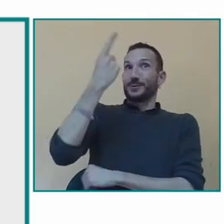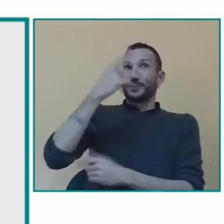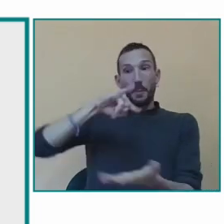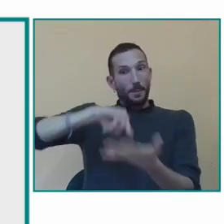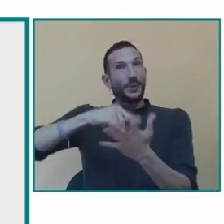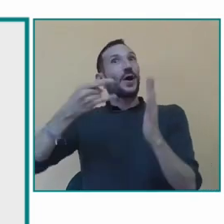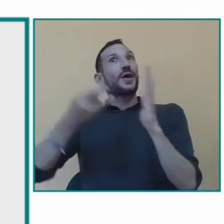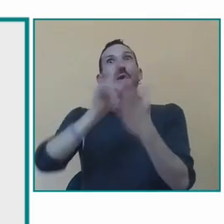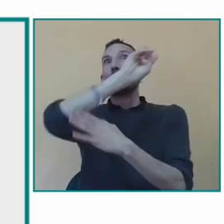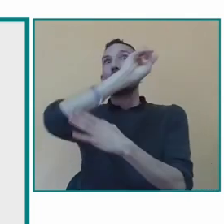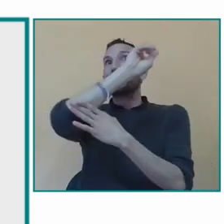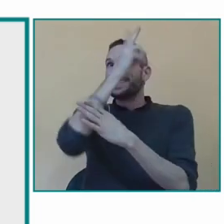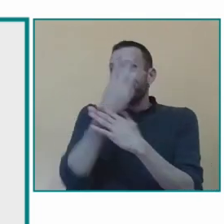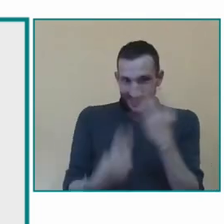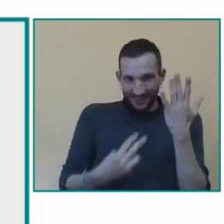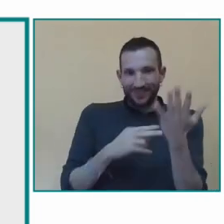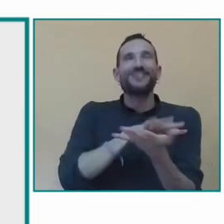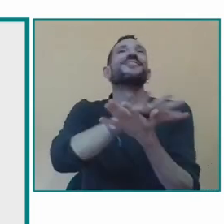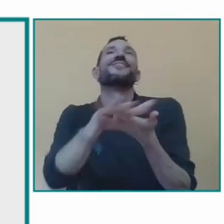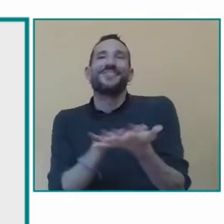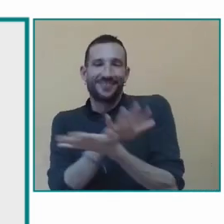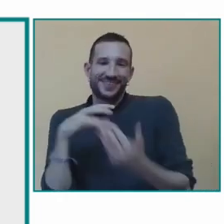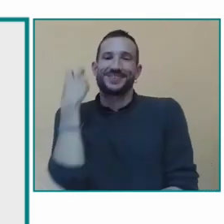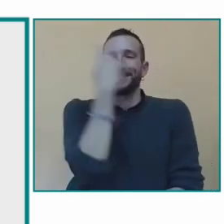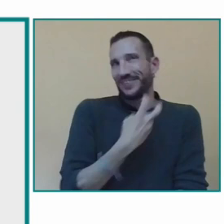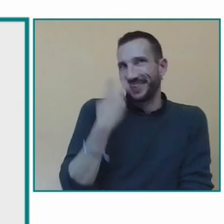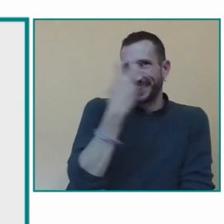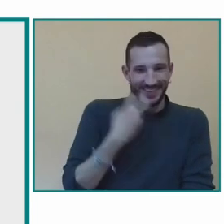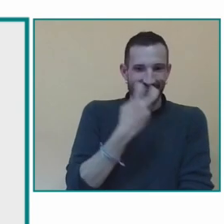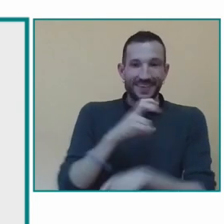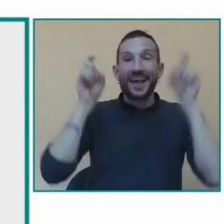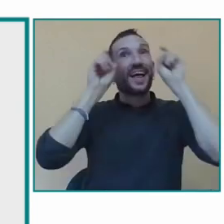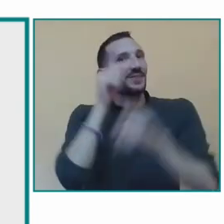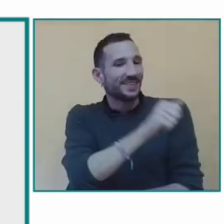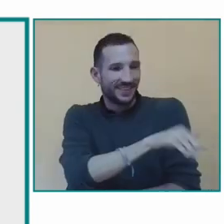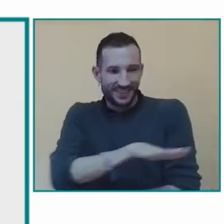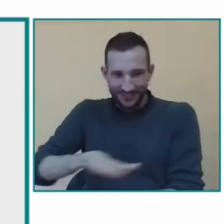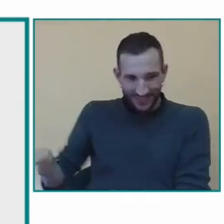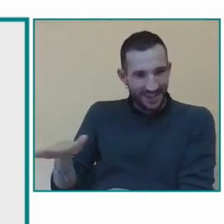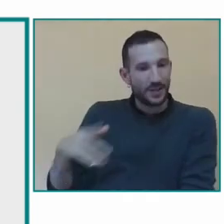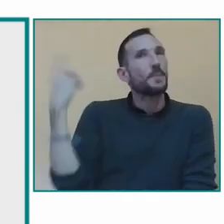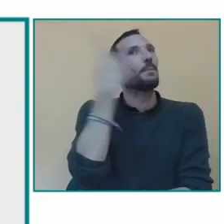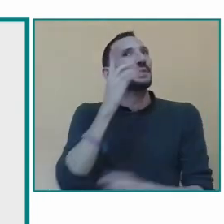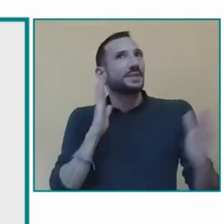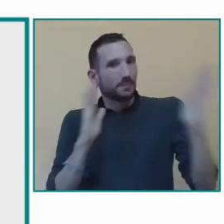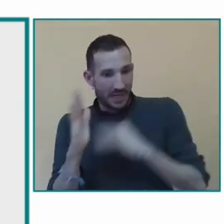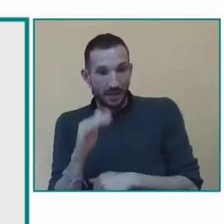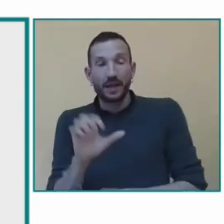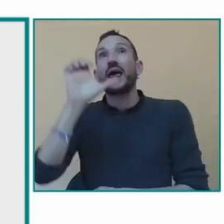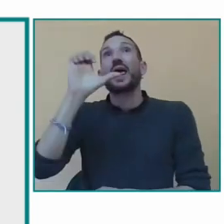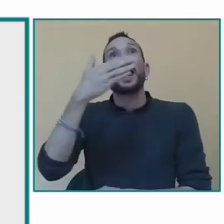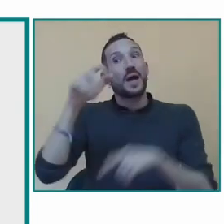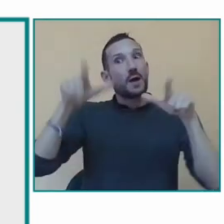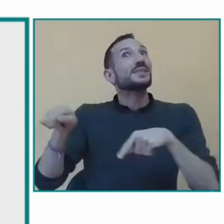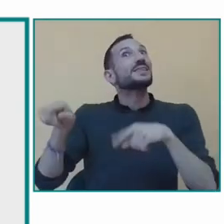el colegio El Sol al contar con un proyecto bilingüe pues utilizamos tanto la lengua de signos como la lengua oral con nuestros